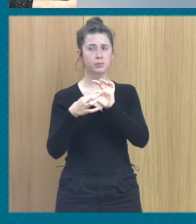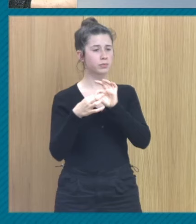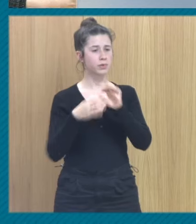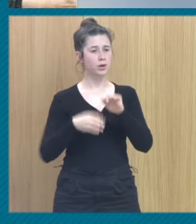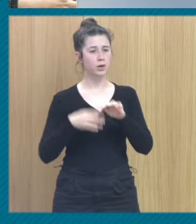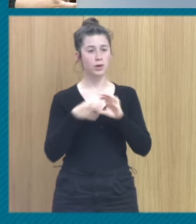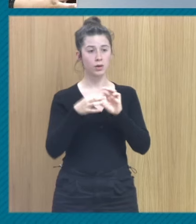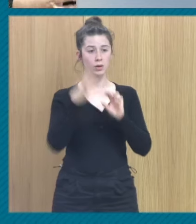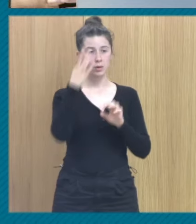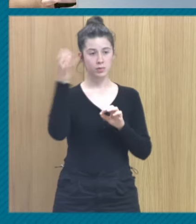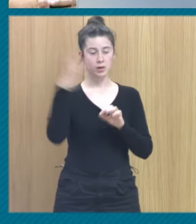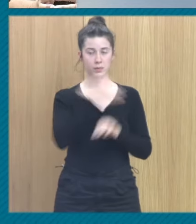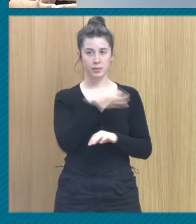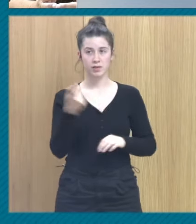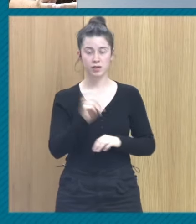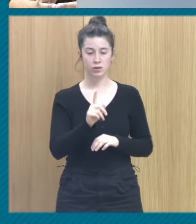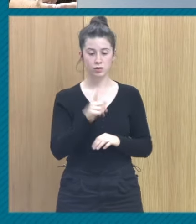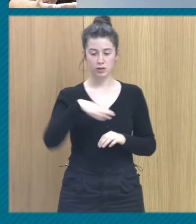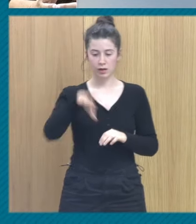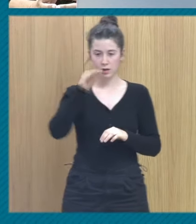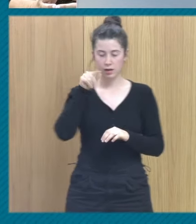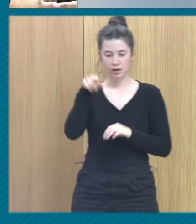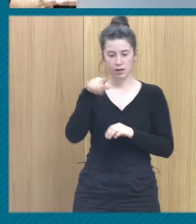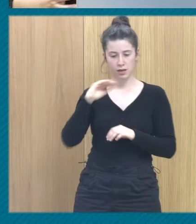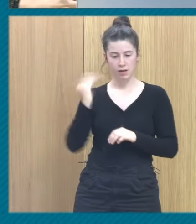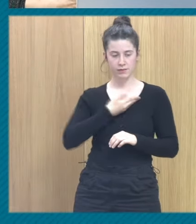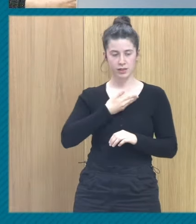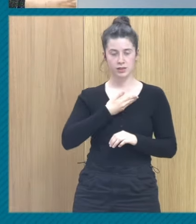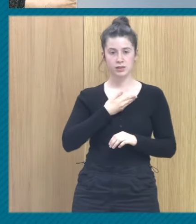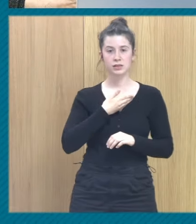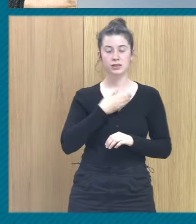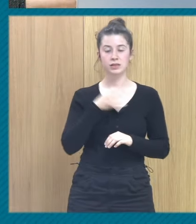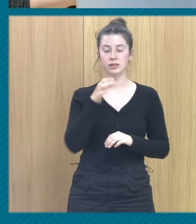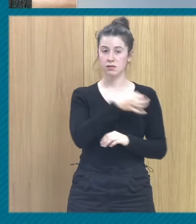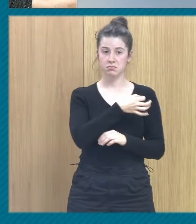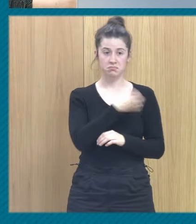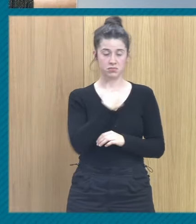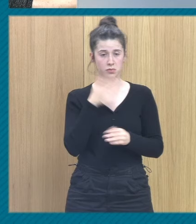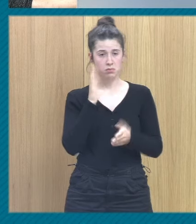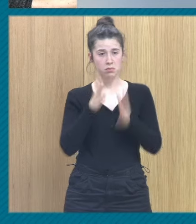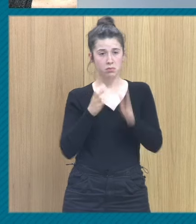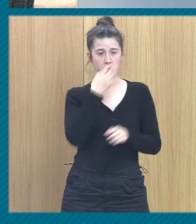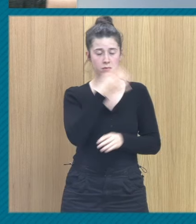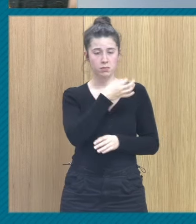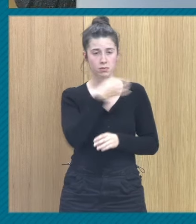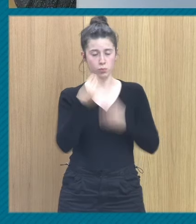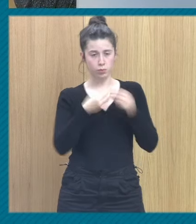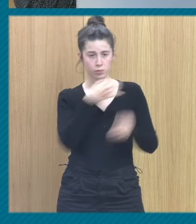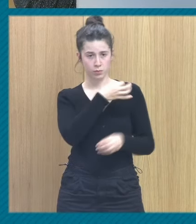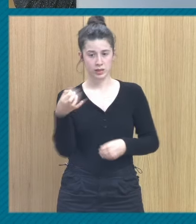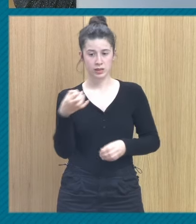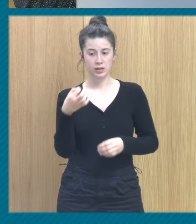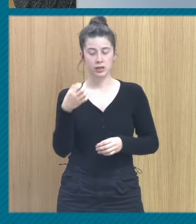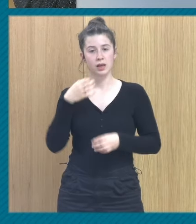alguien y al mismo tiempo darte cuenta que te ha hecho daño y es perfectamente factible trabajar el trauma y el daño preservando el